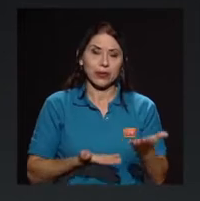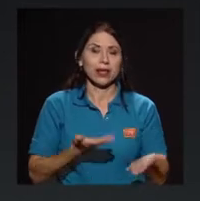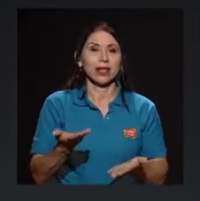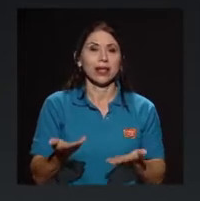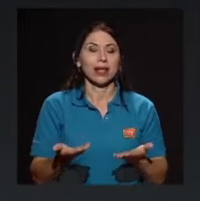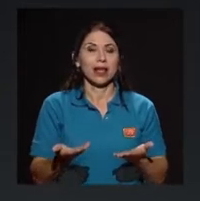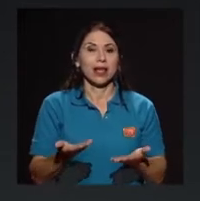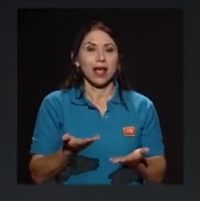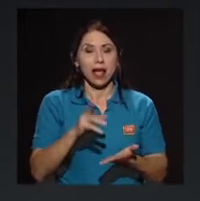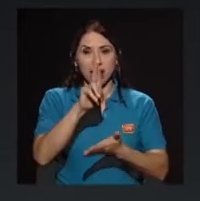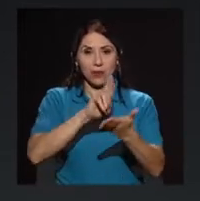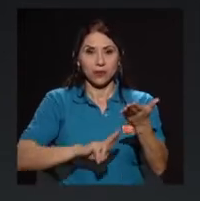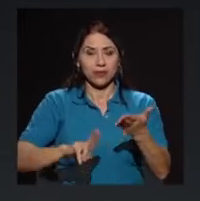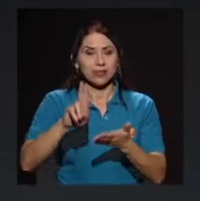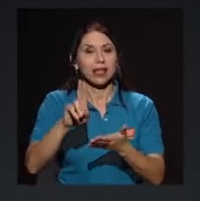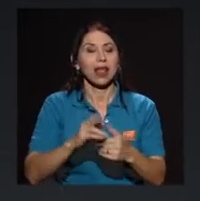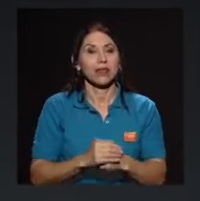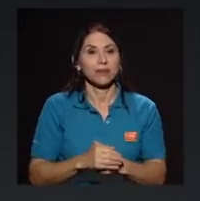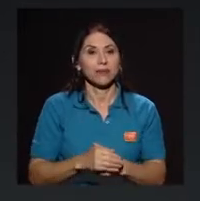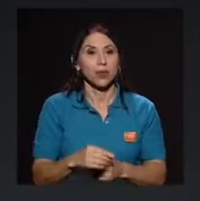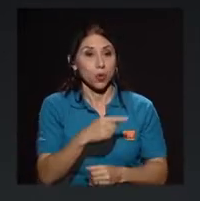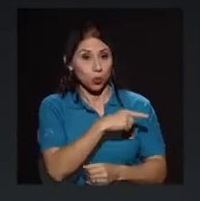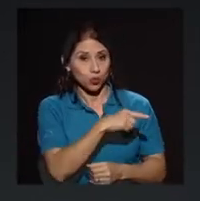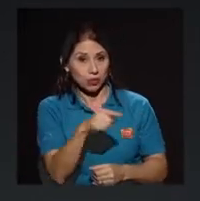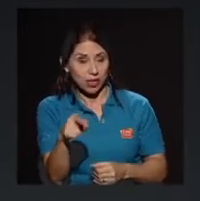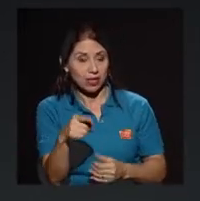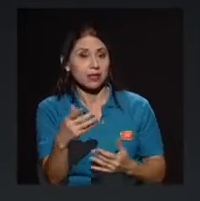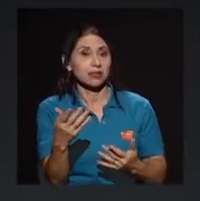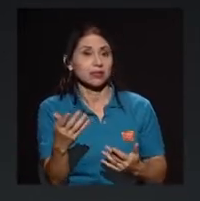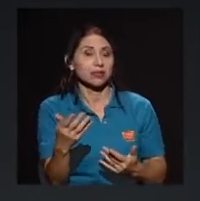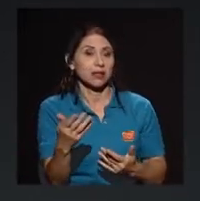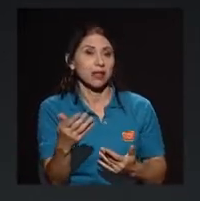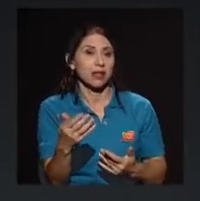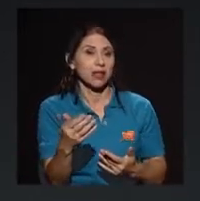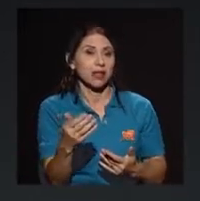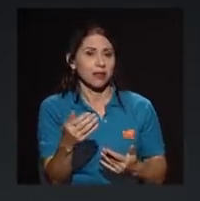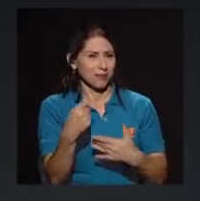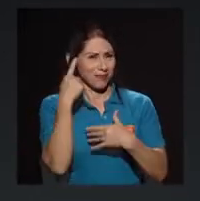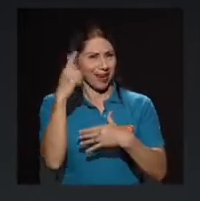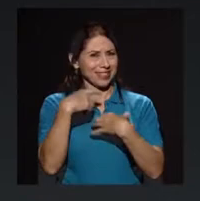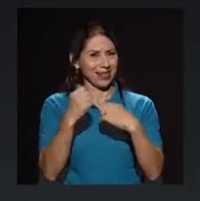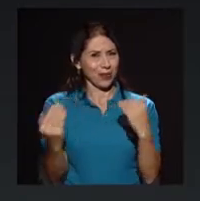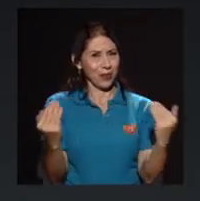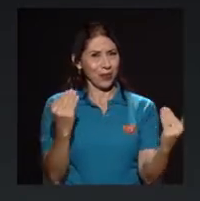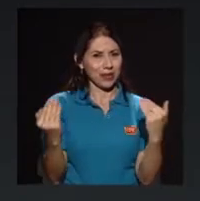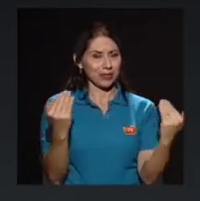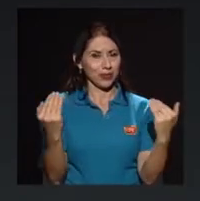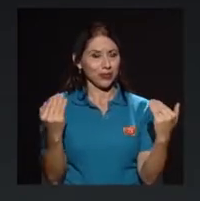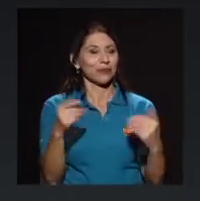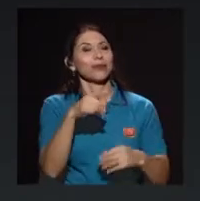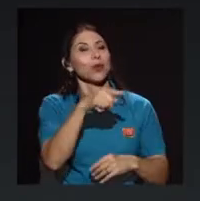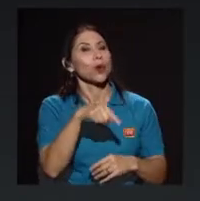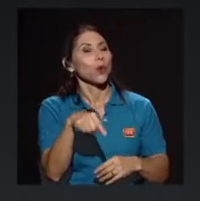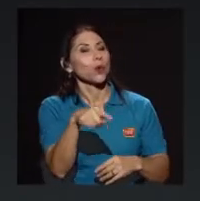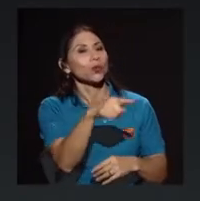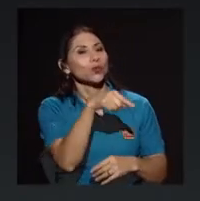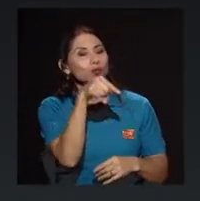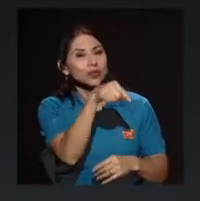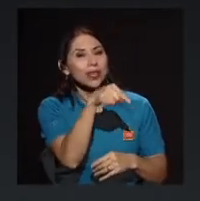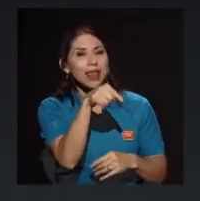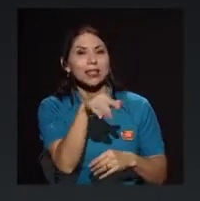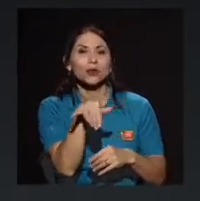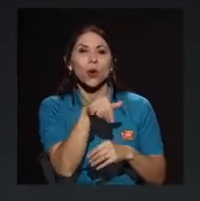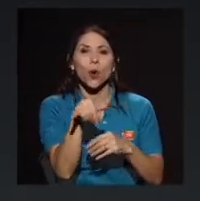universidad, ustedes son de alguna manera, si me permite la metáfora, la sabia que corre en